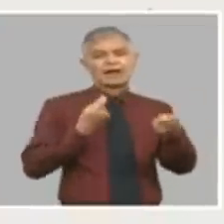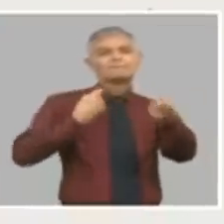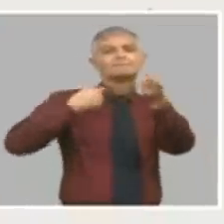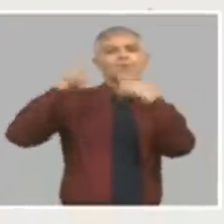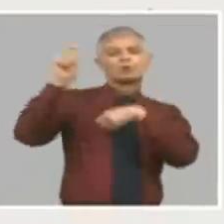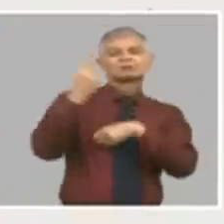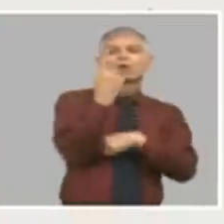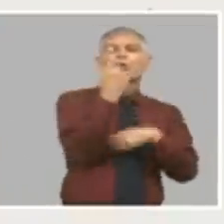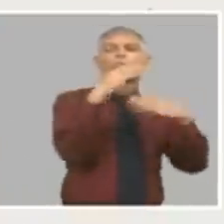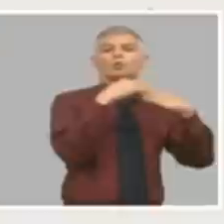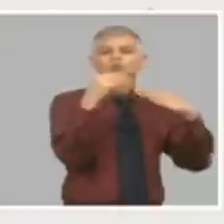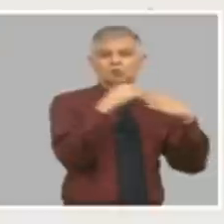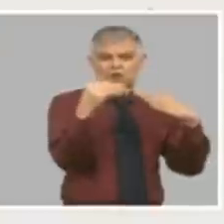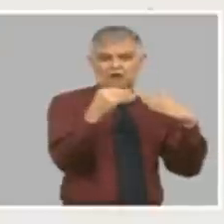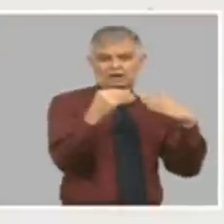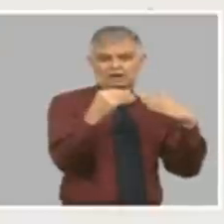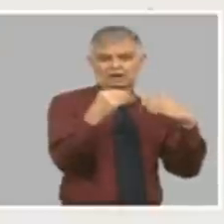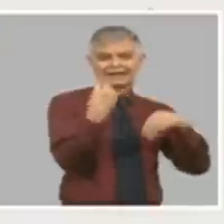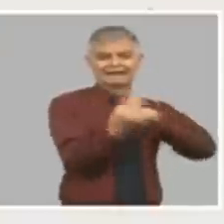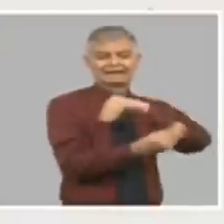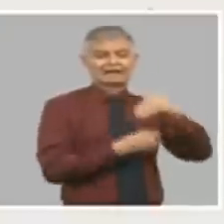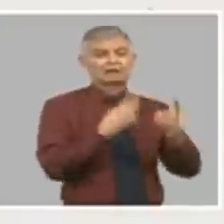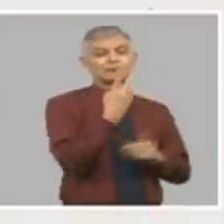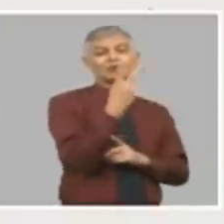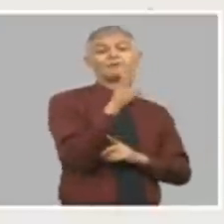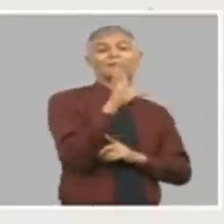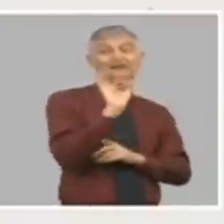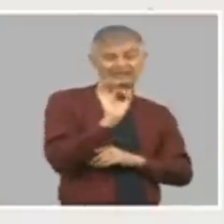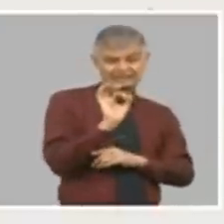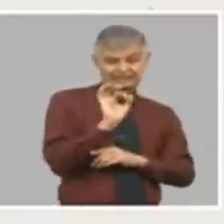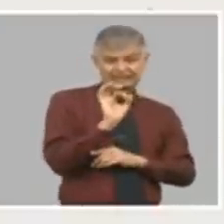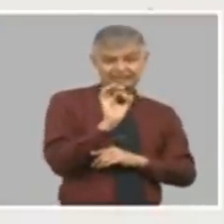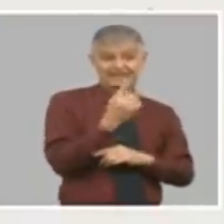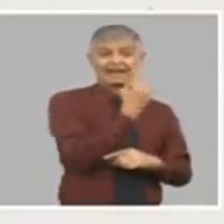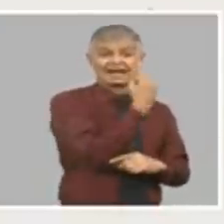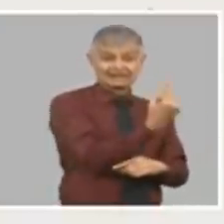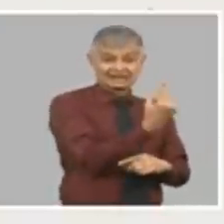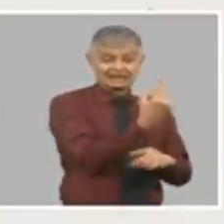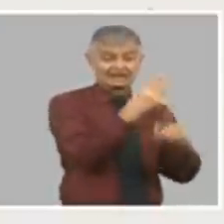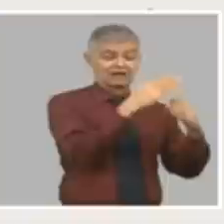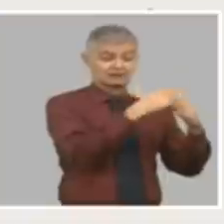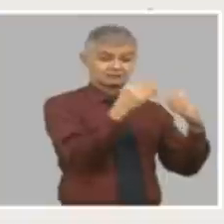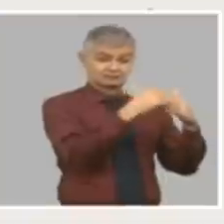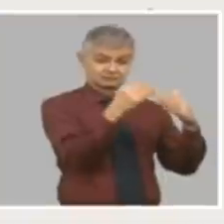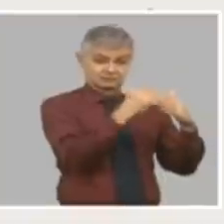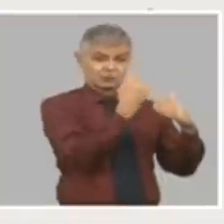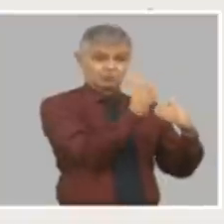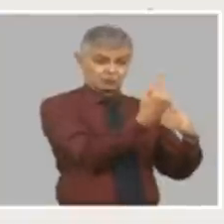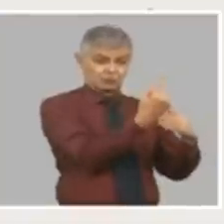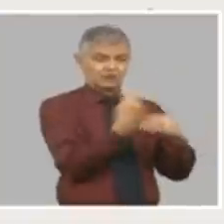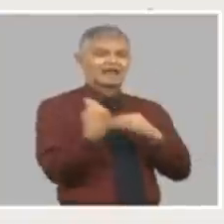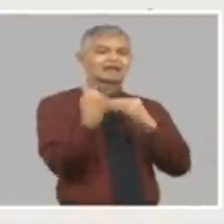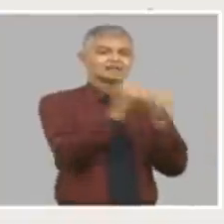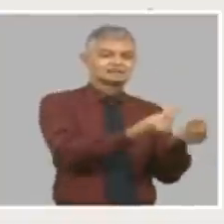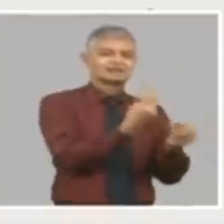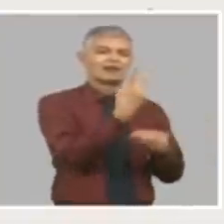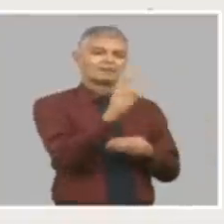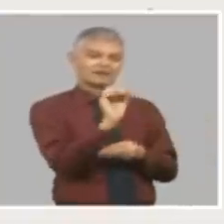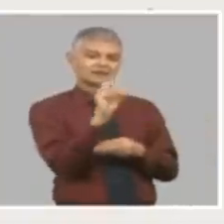y el tipo cambio es veinte en el supuesto este por cada dólar que exporte va a recibir veinte pesos